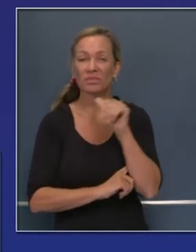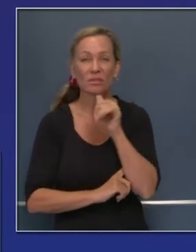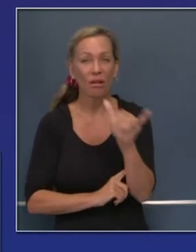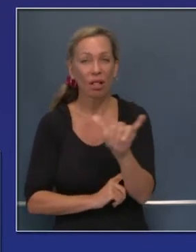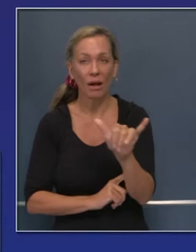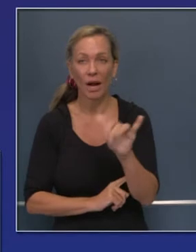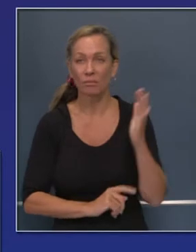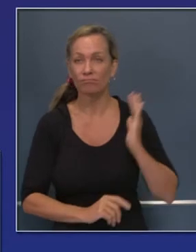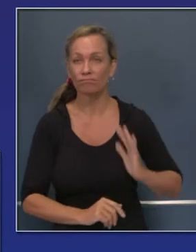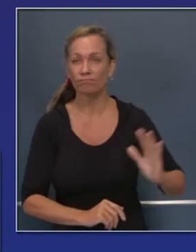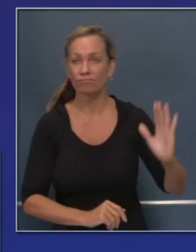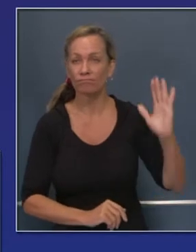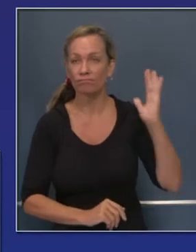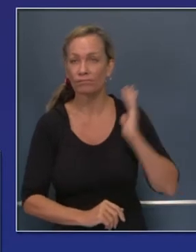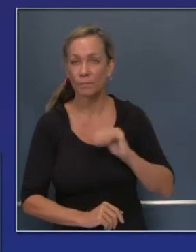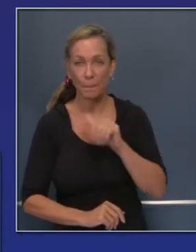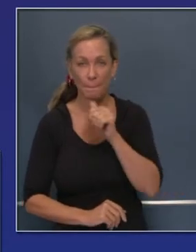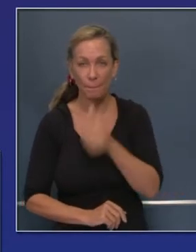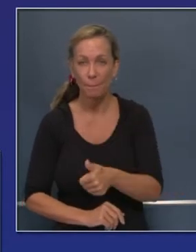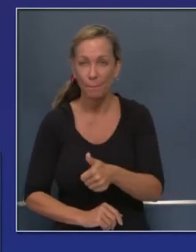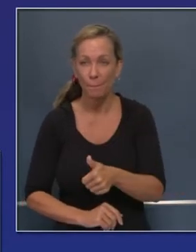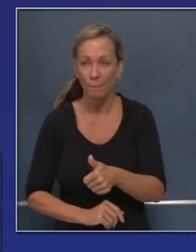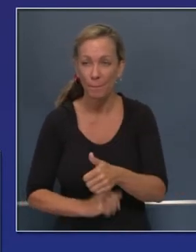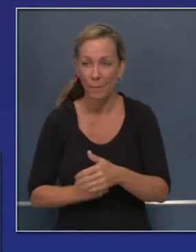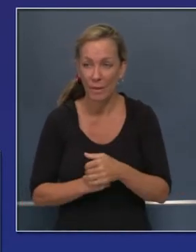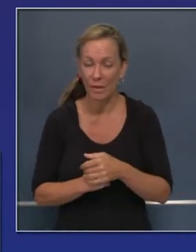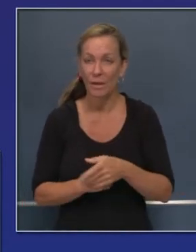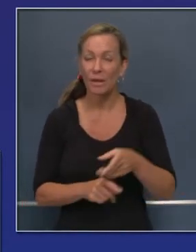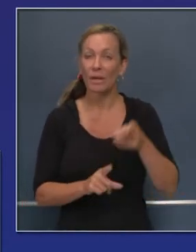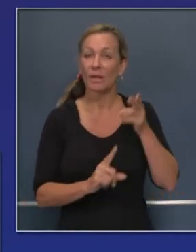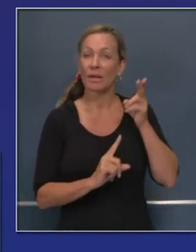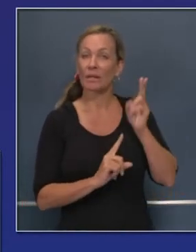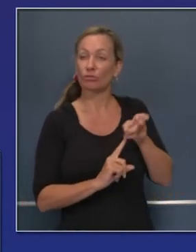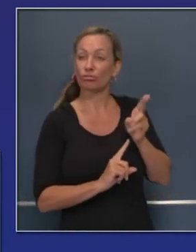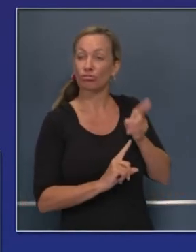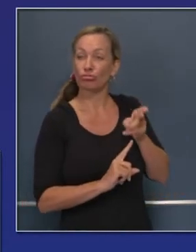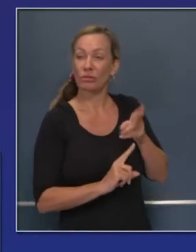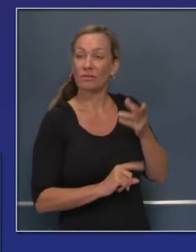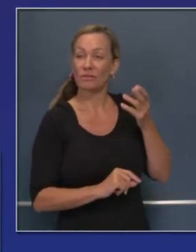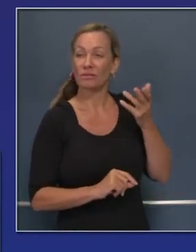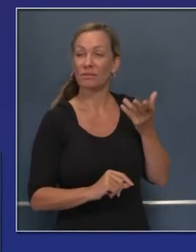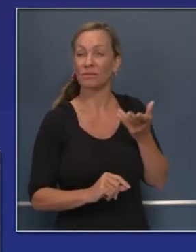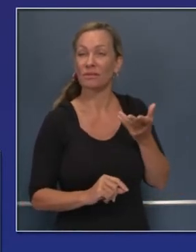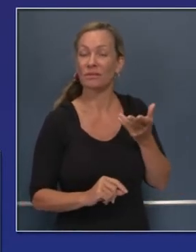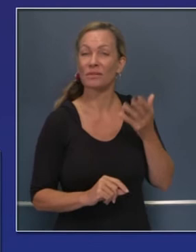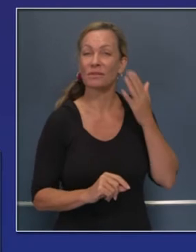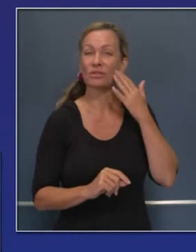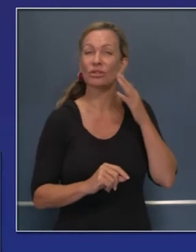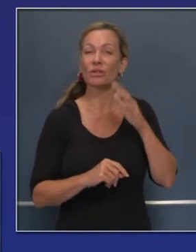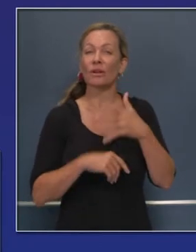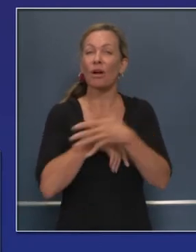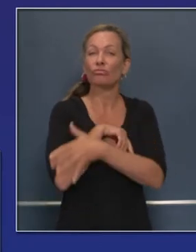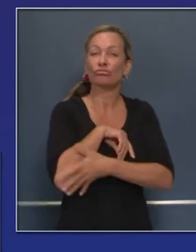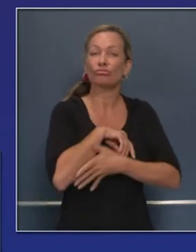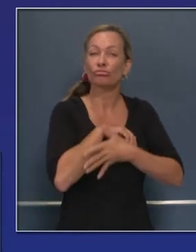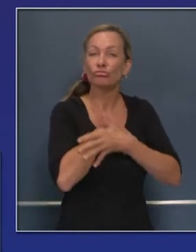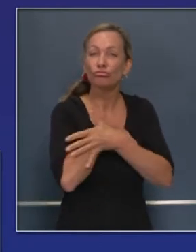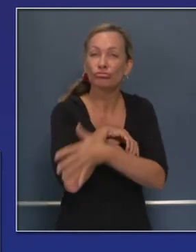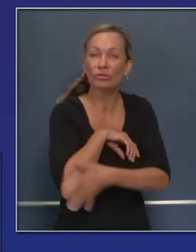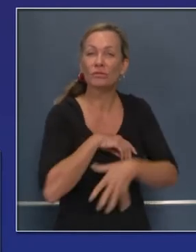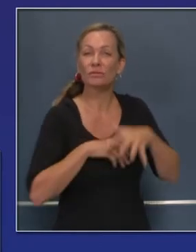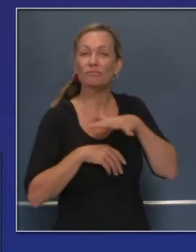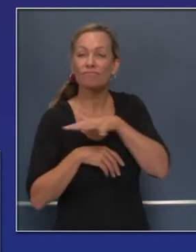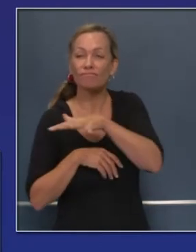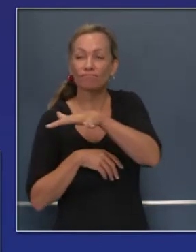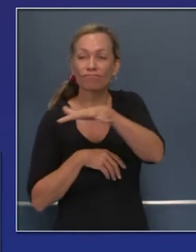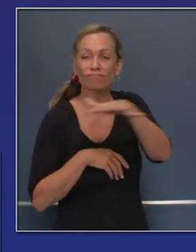son incendios forestales que han sido cubiertos históricamente y son selvas que habían sido